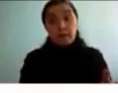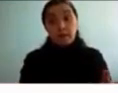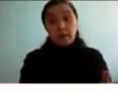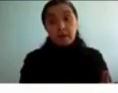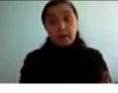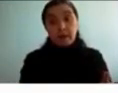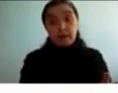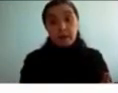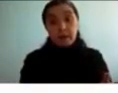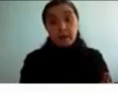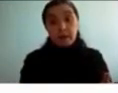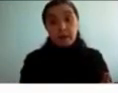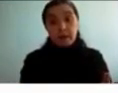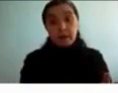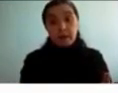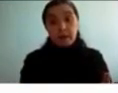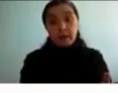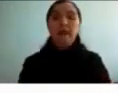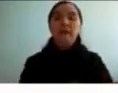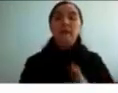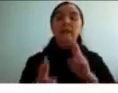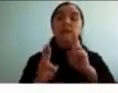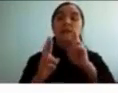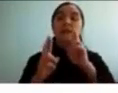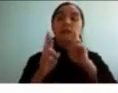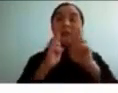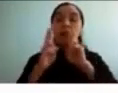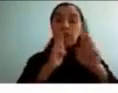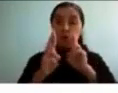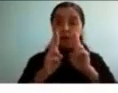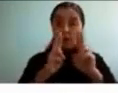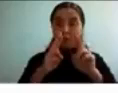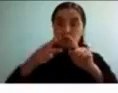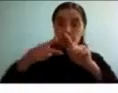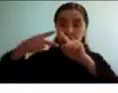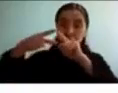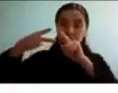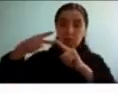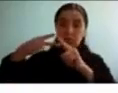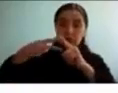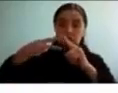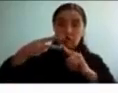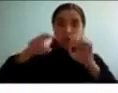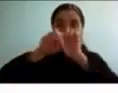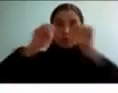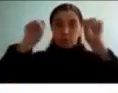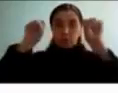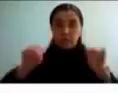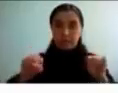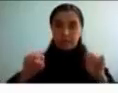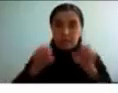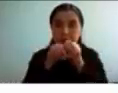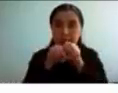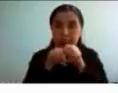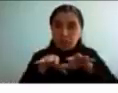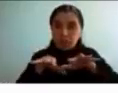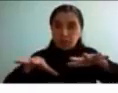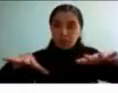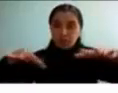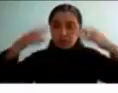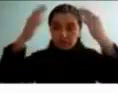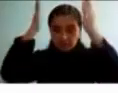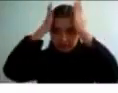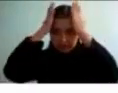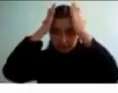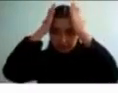tiene que ver con dos mecanismos o dos sistemas dos redes neuronales que además tenemos los seres